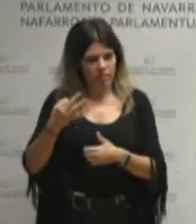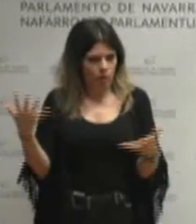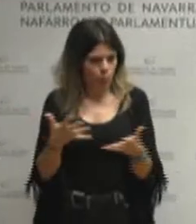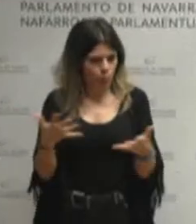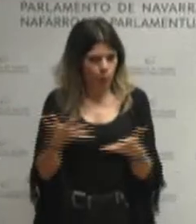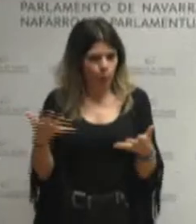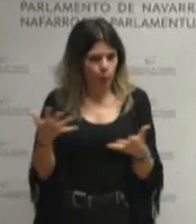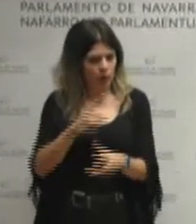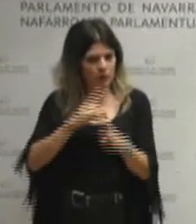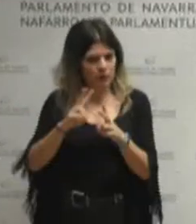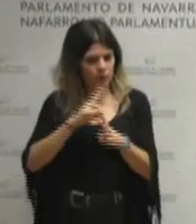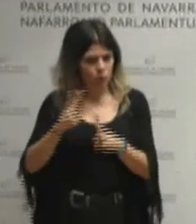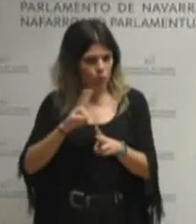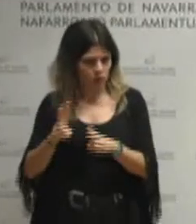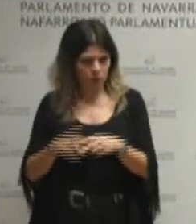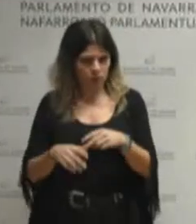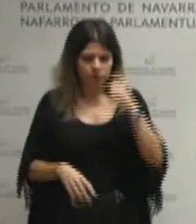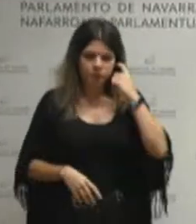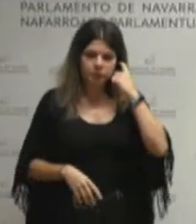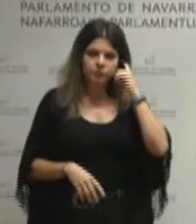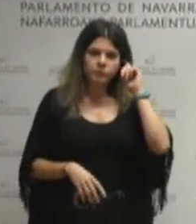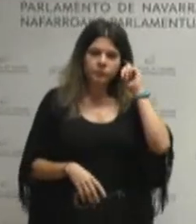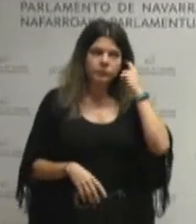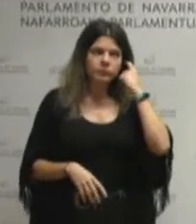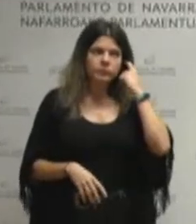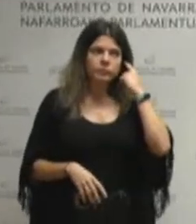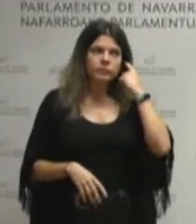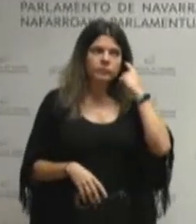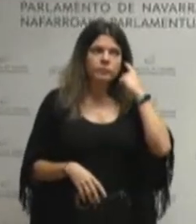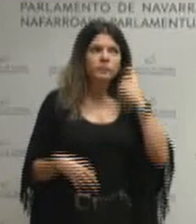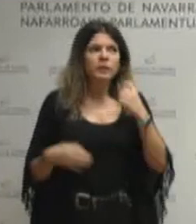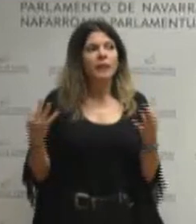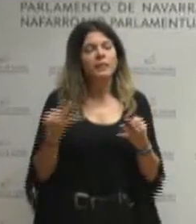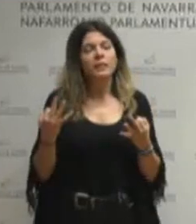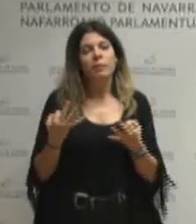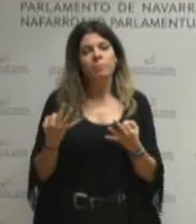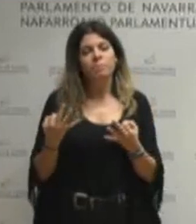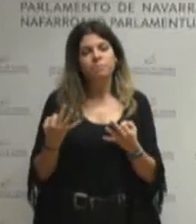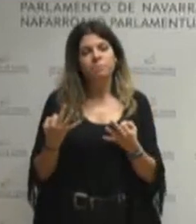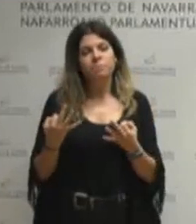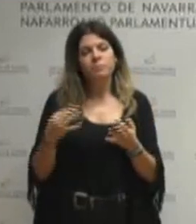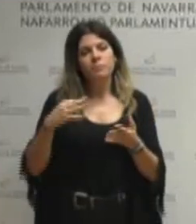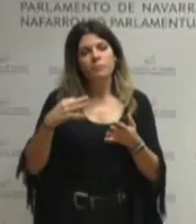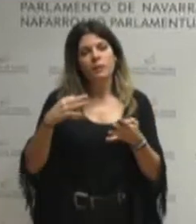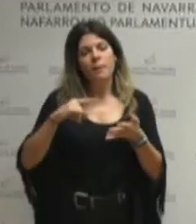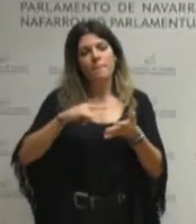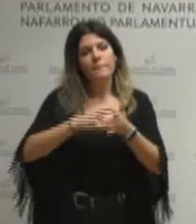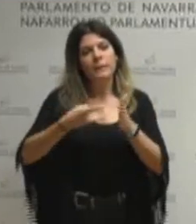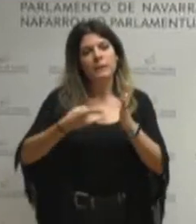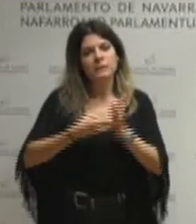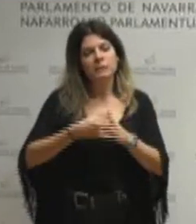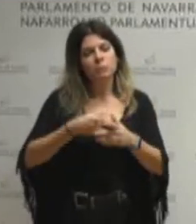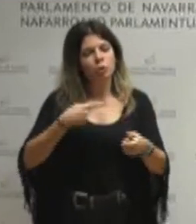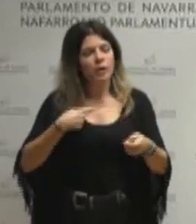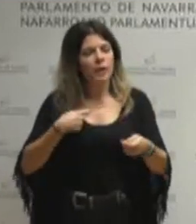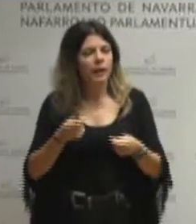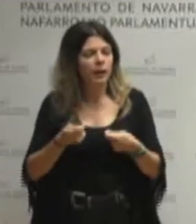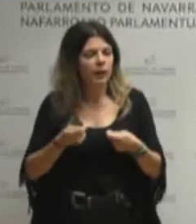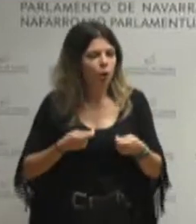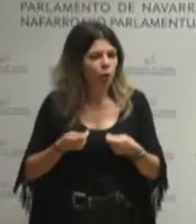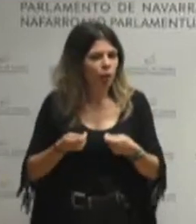respuestas a toda esta realidad hay que reforzar los mecanismos para la negociación